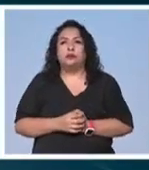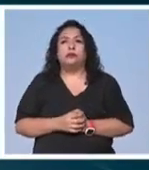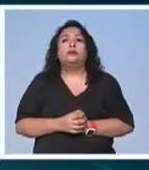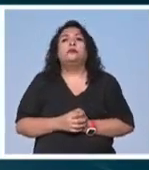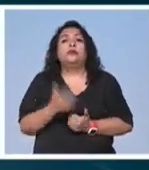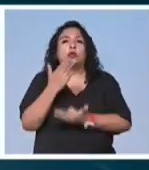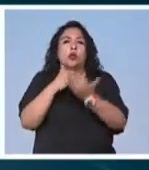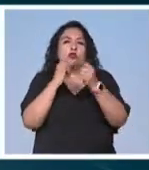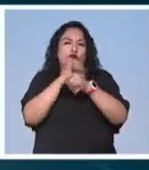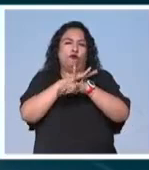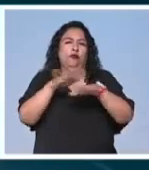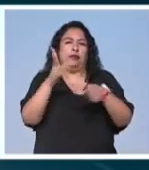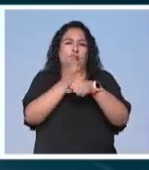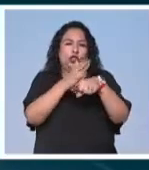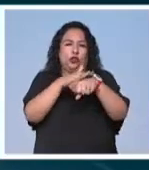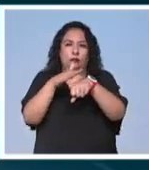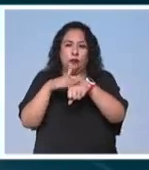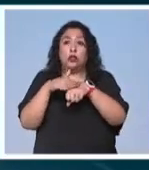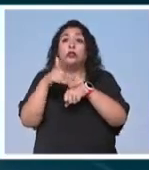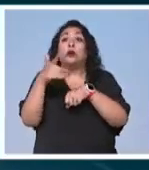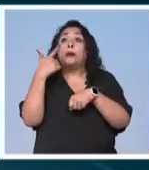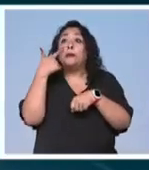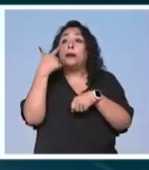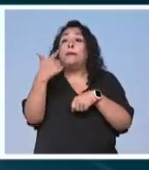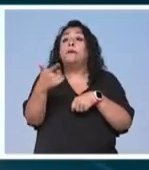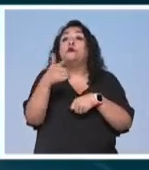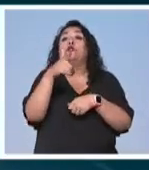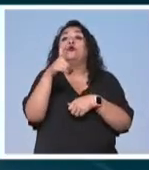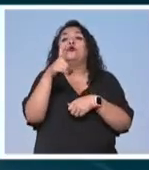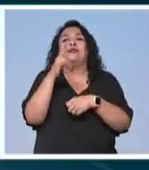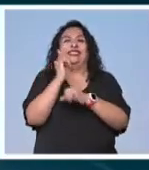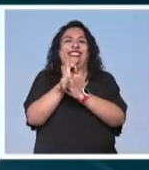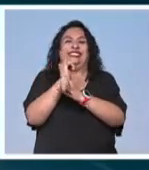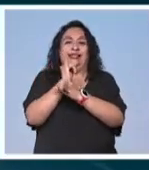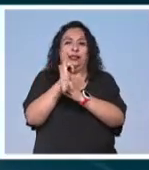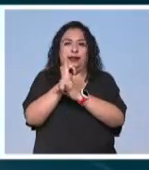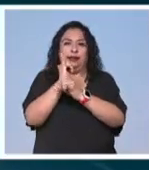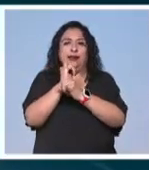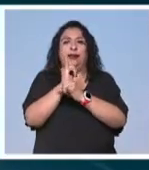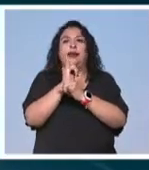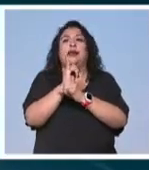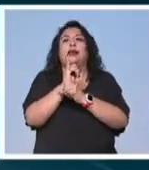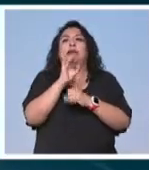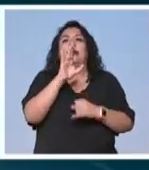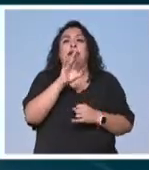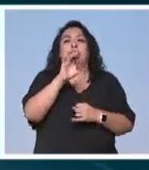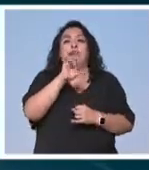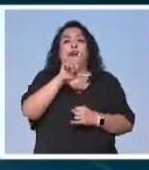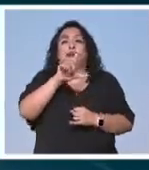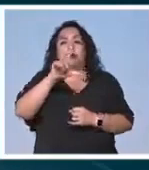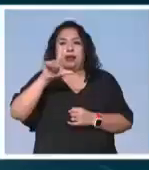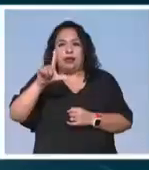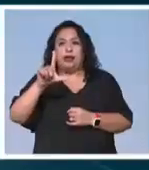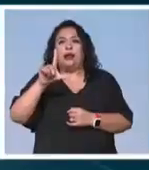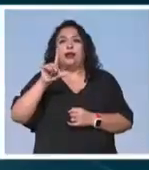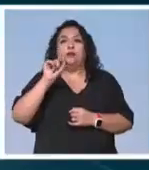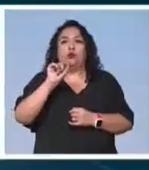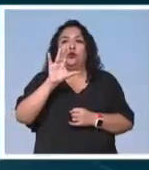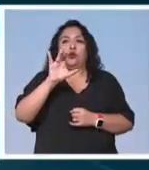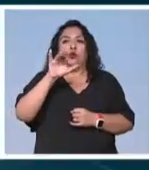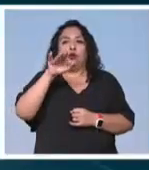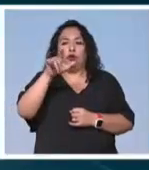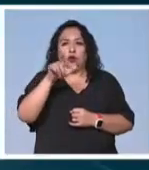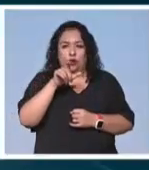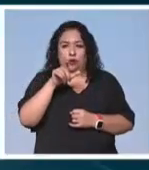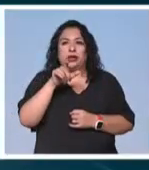todos los detalles de la convocatoria se encuentran disponibles en el sitio electrónico del centro de estudios lingüísticos y literarios del colegio